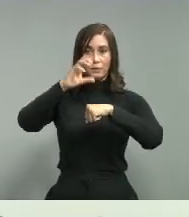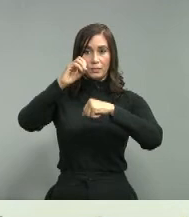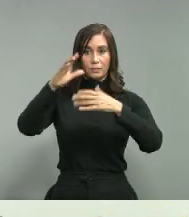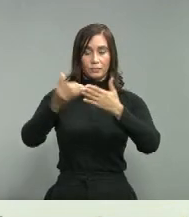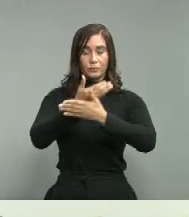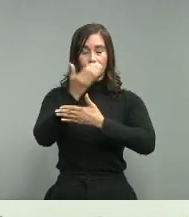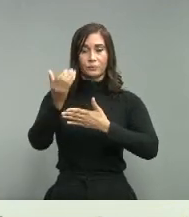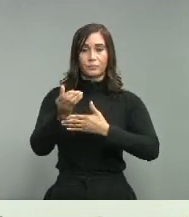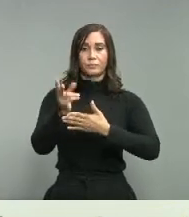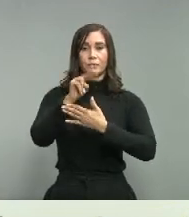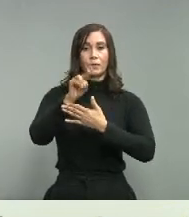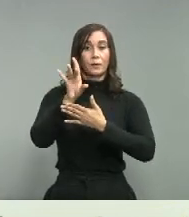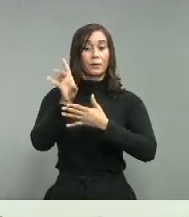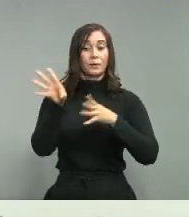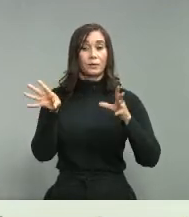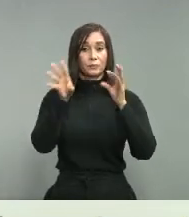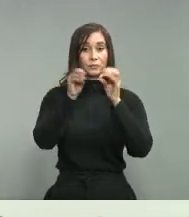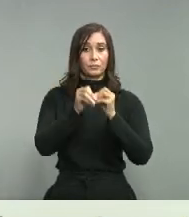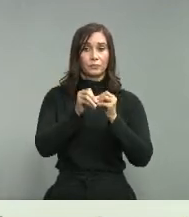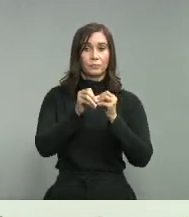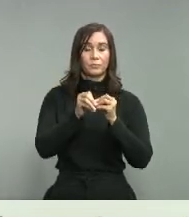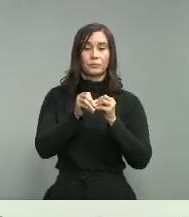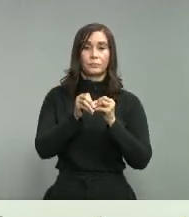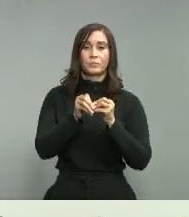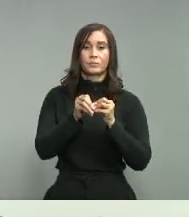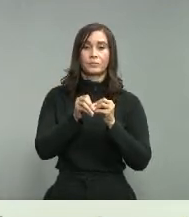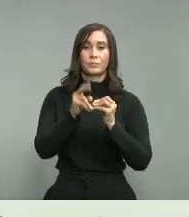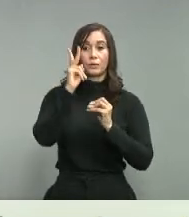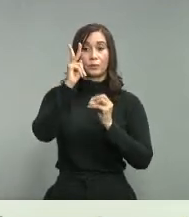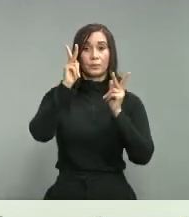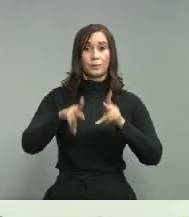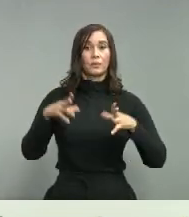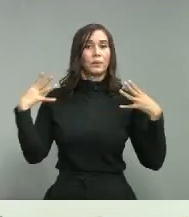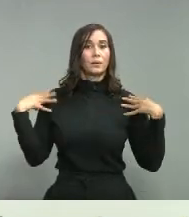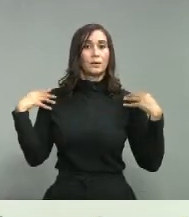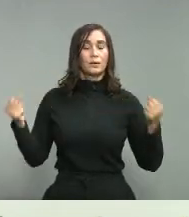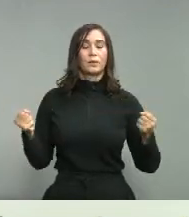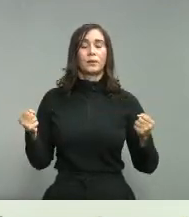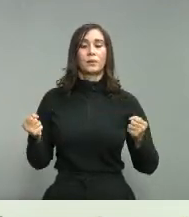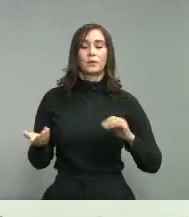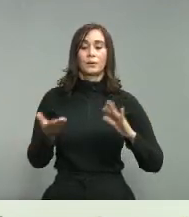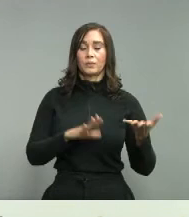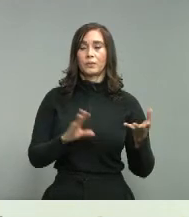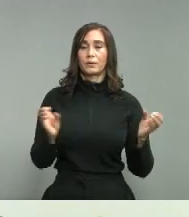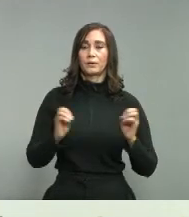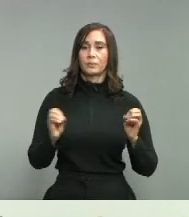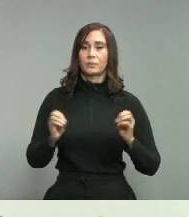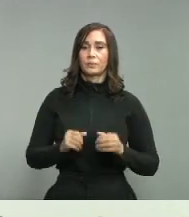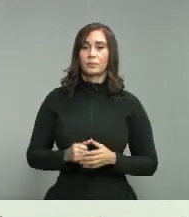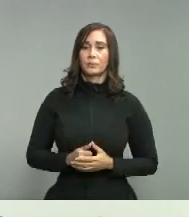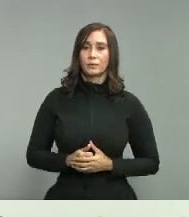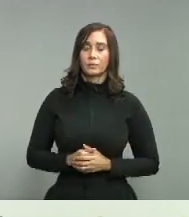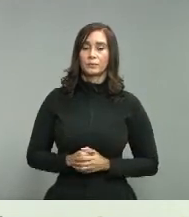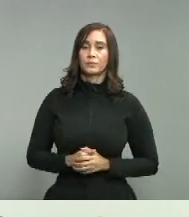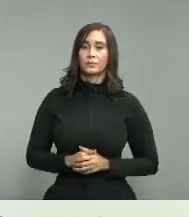0 casos acumulados 2 recuperados 0 fallecimiento